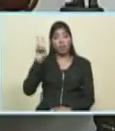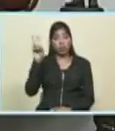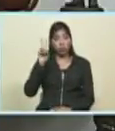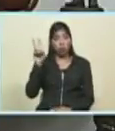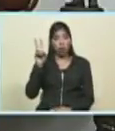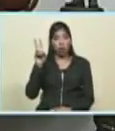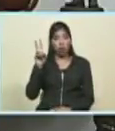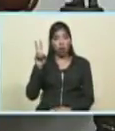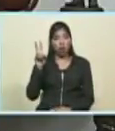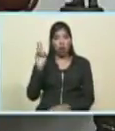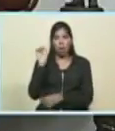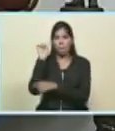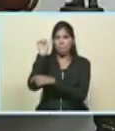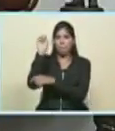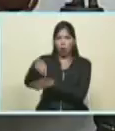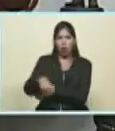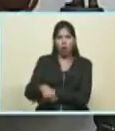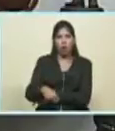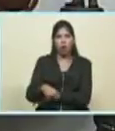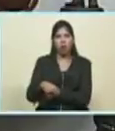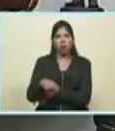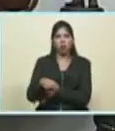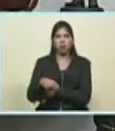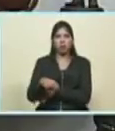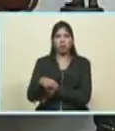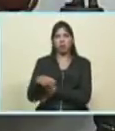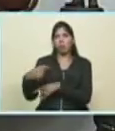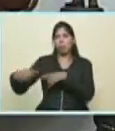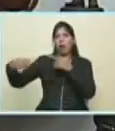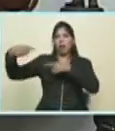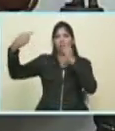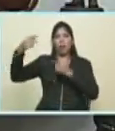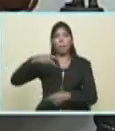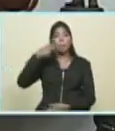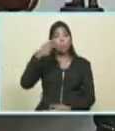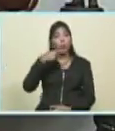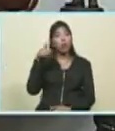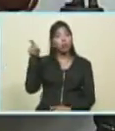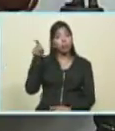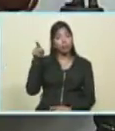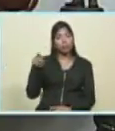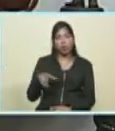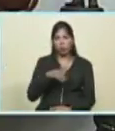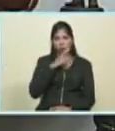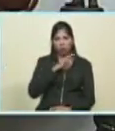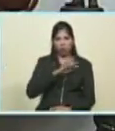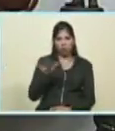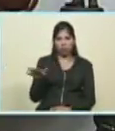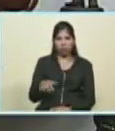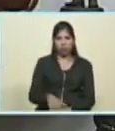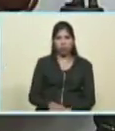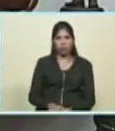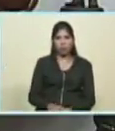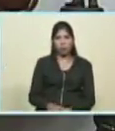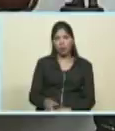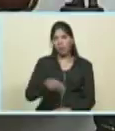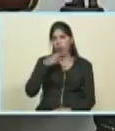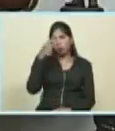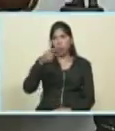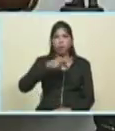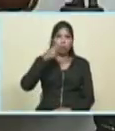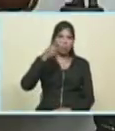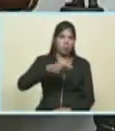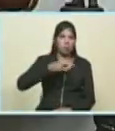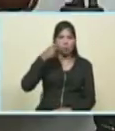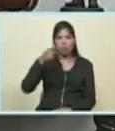derrotado una y otra vez... ...las pretensiones políticas, partidistas, politiqueras... ...de estos señores que dicen